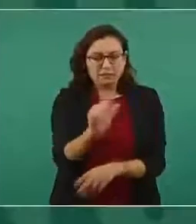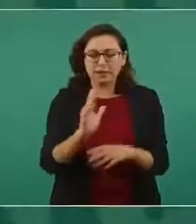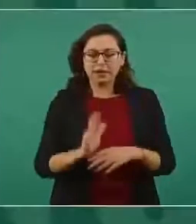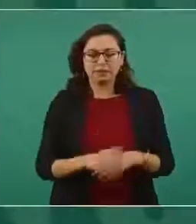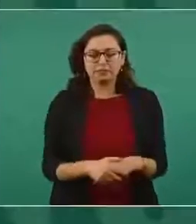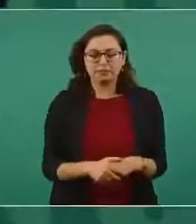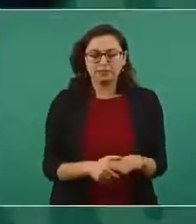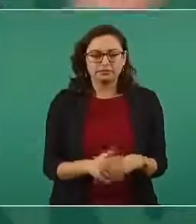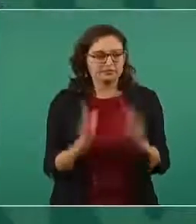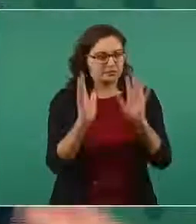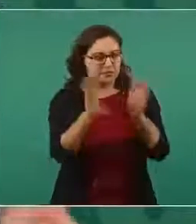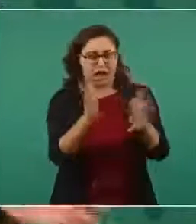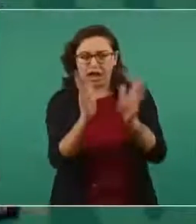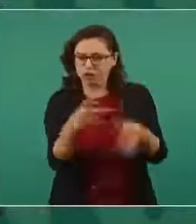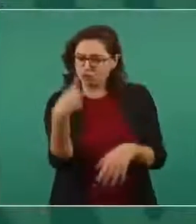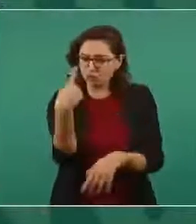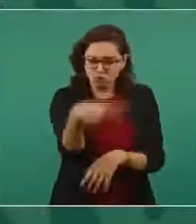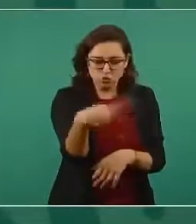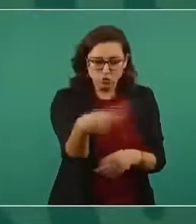es de ellos